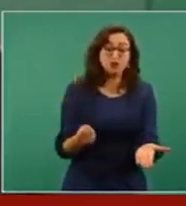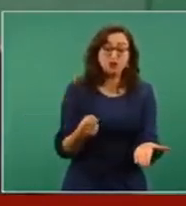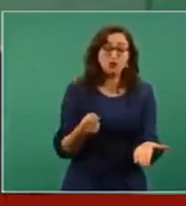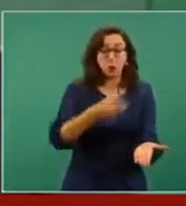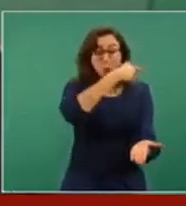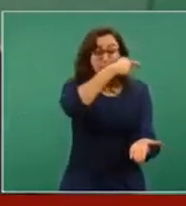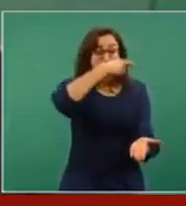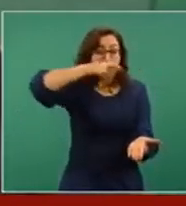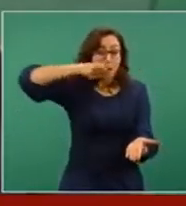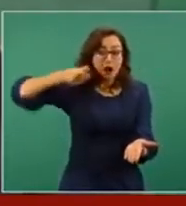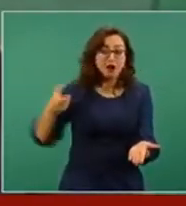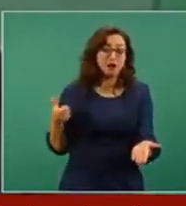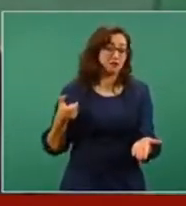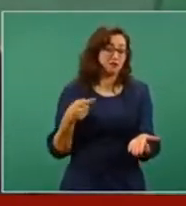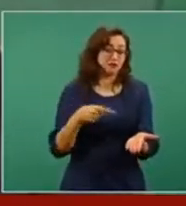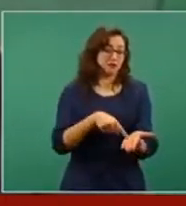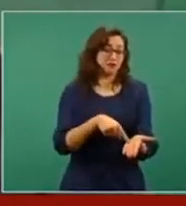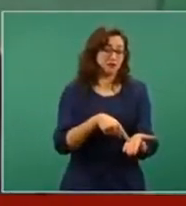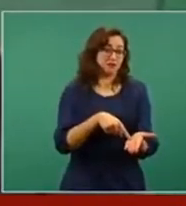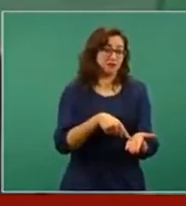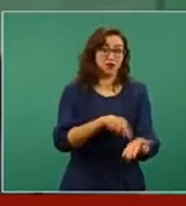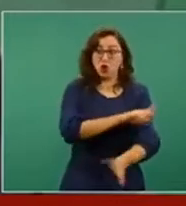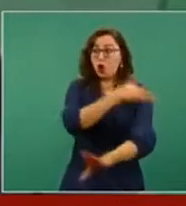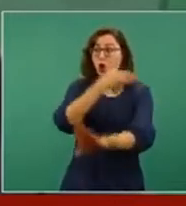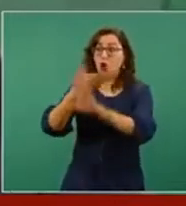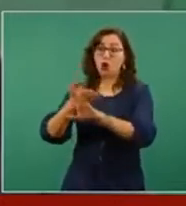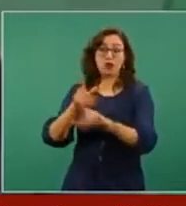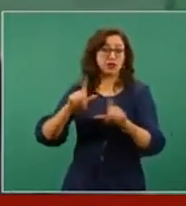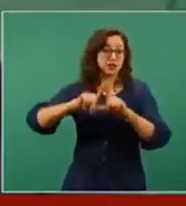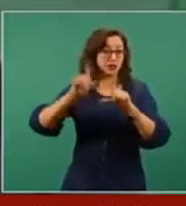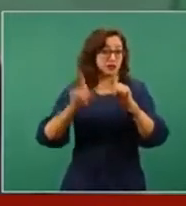perjudicial para el pueblo de México.